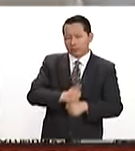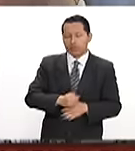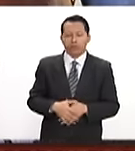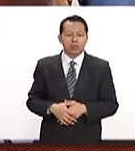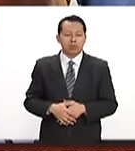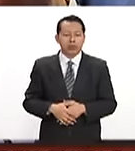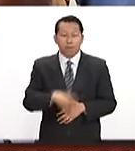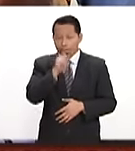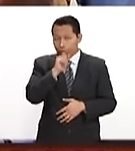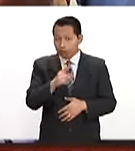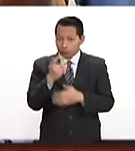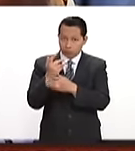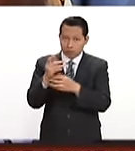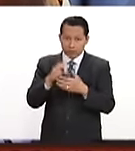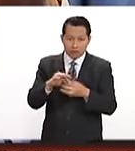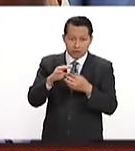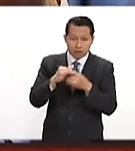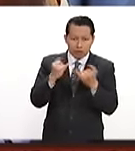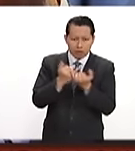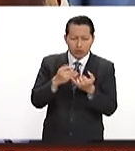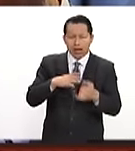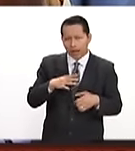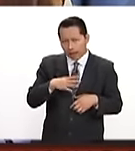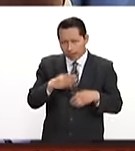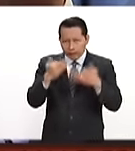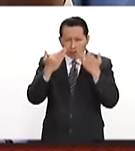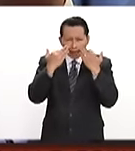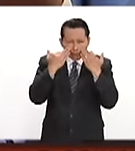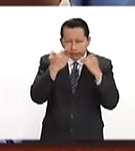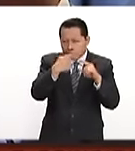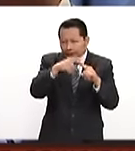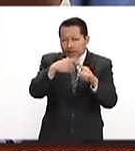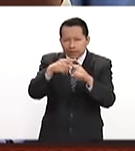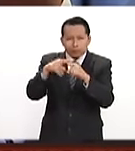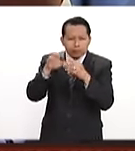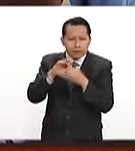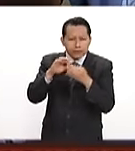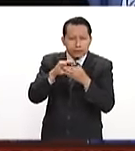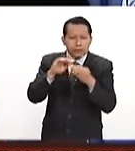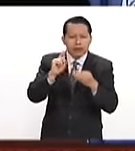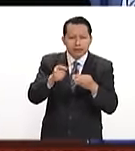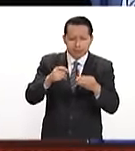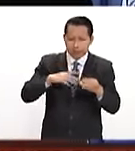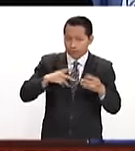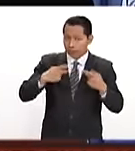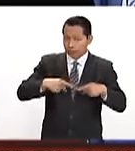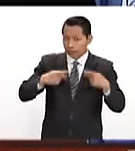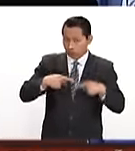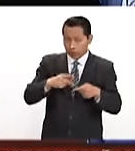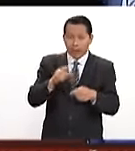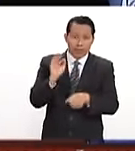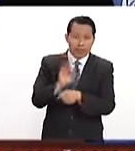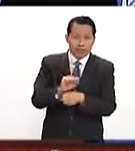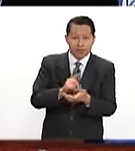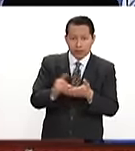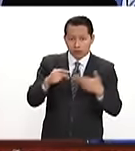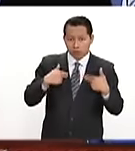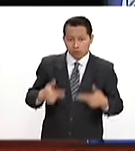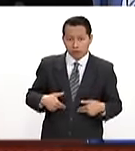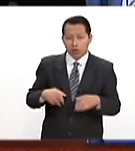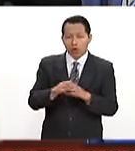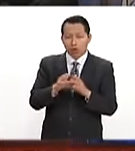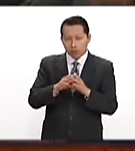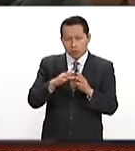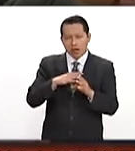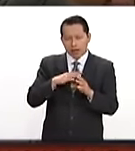También dijo que recibió múltiples testimonios que indican que la situación de quienes defienden derechos humanos en nuestro país está condicionada por la